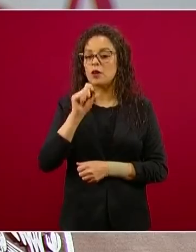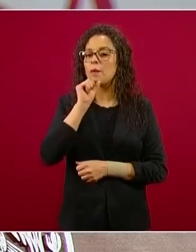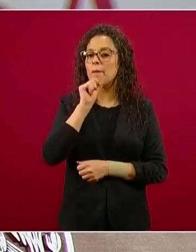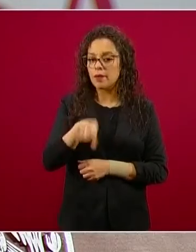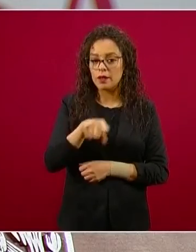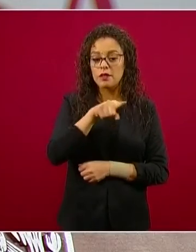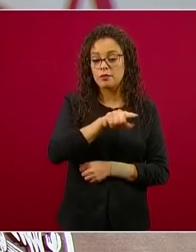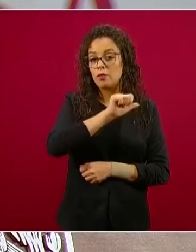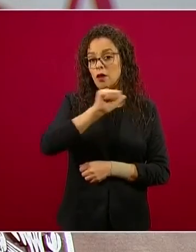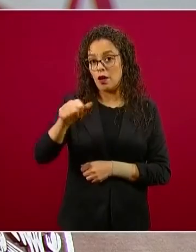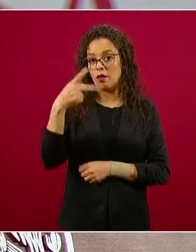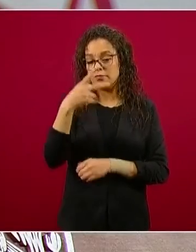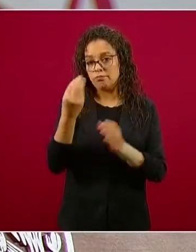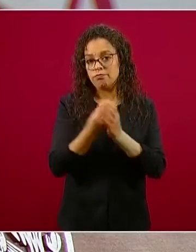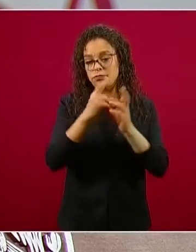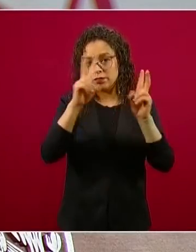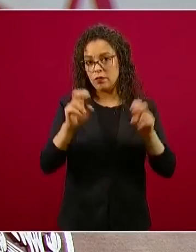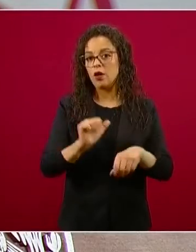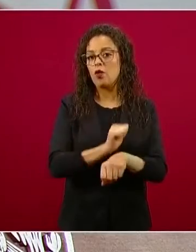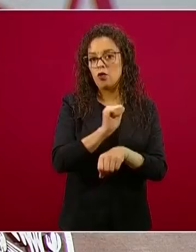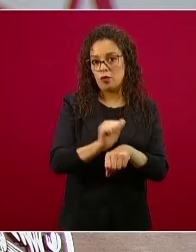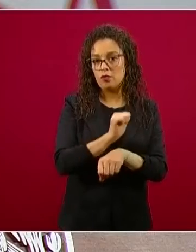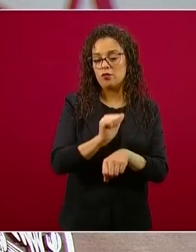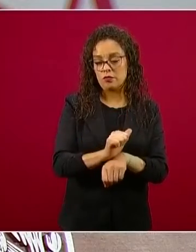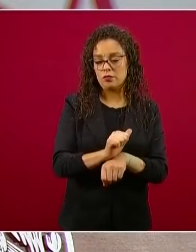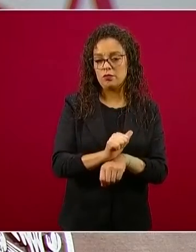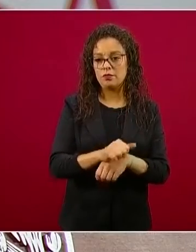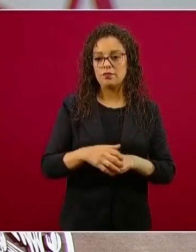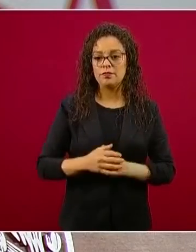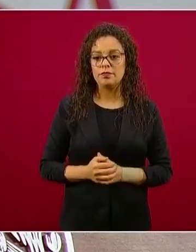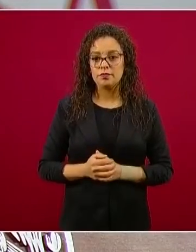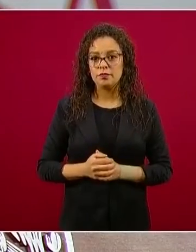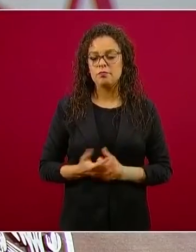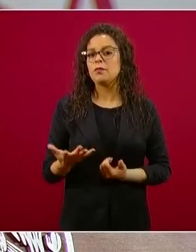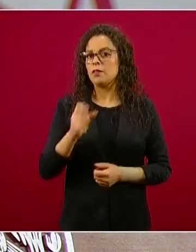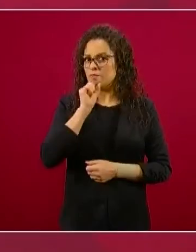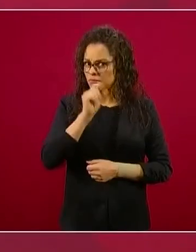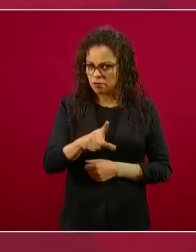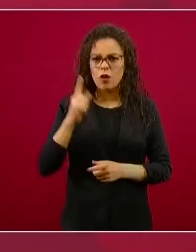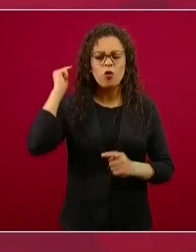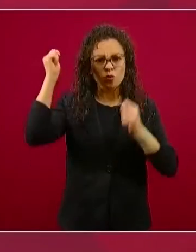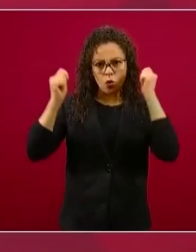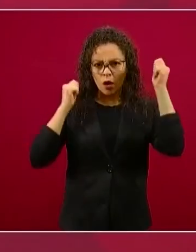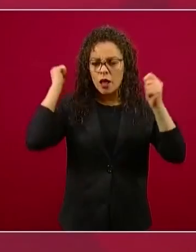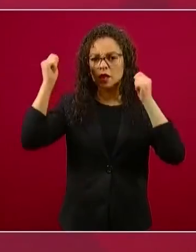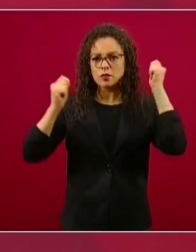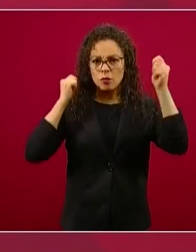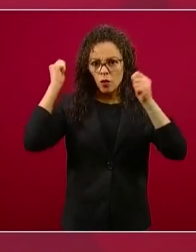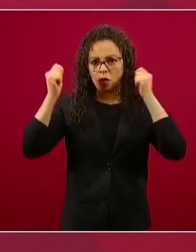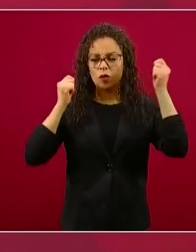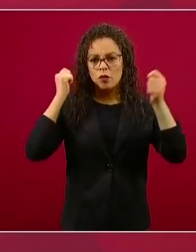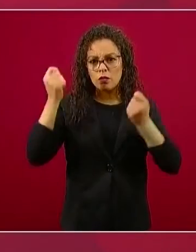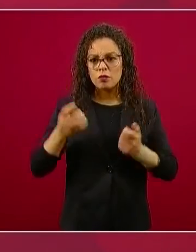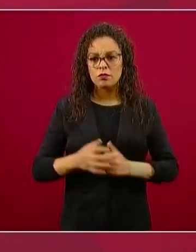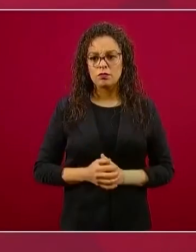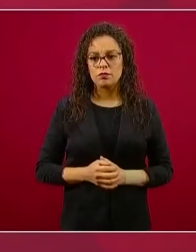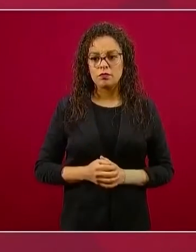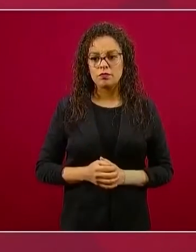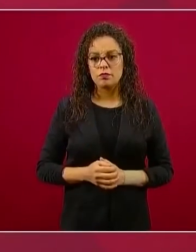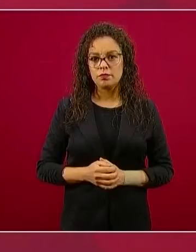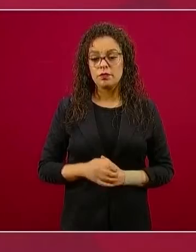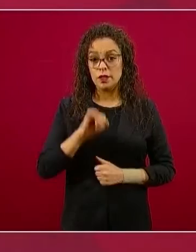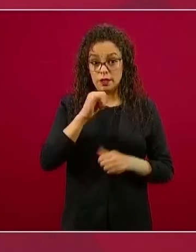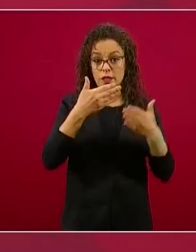inclusive el turismo, bajo qué condiciones,